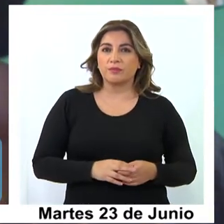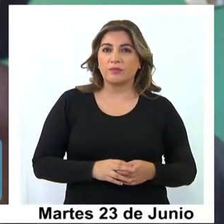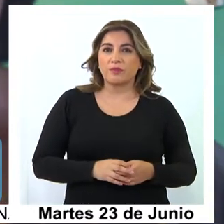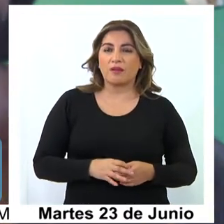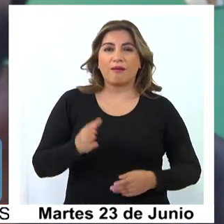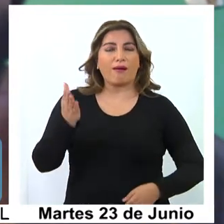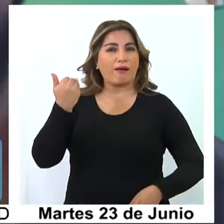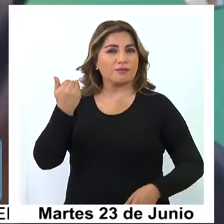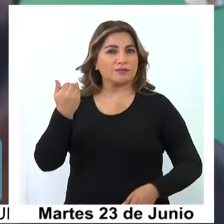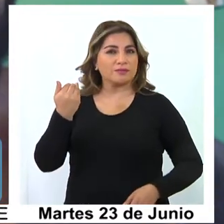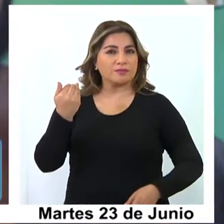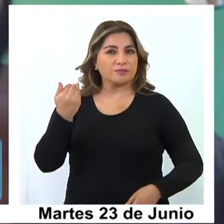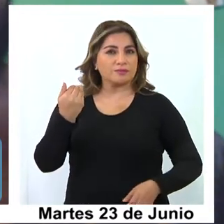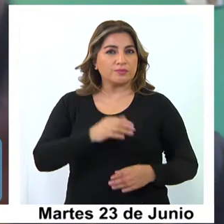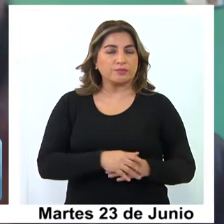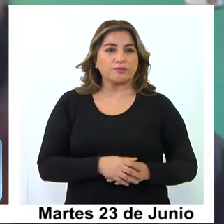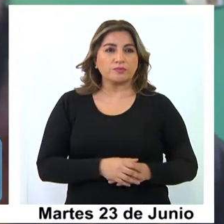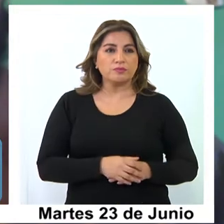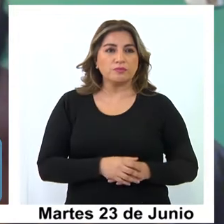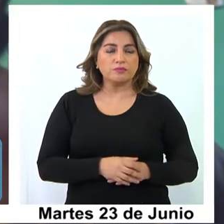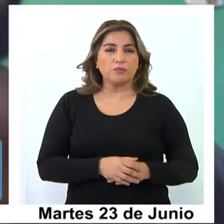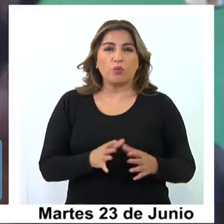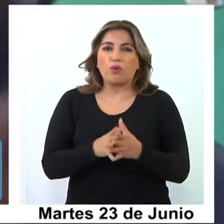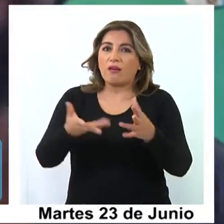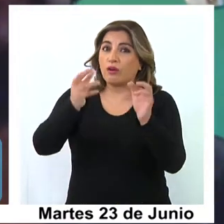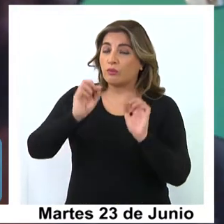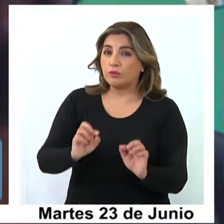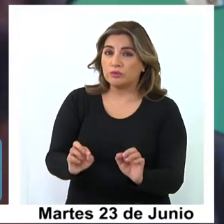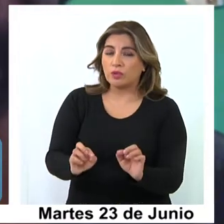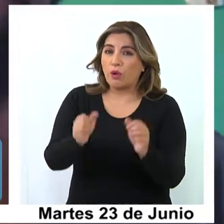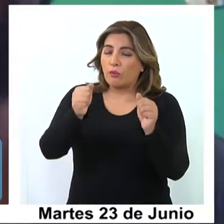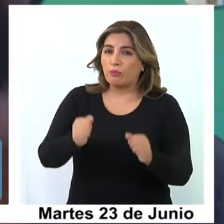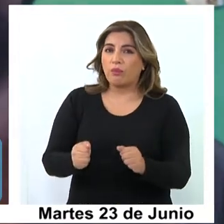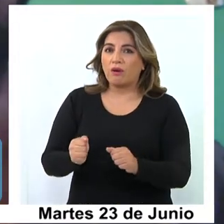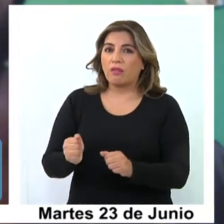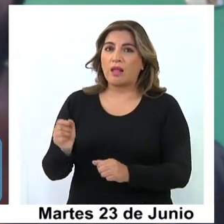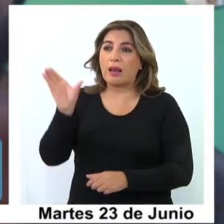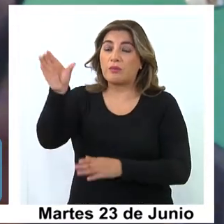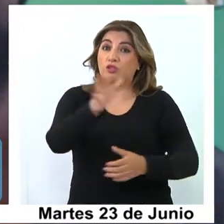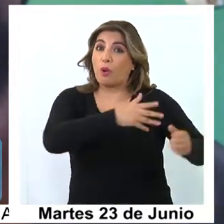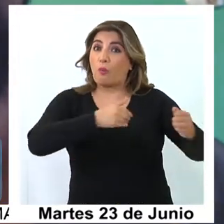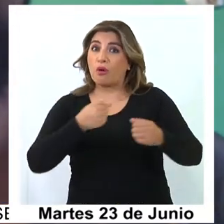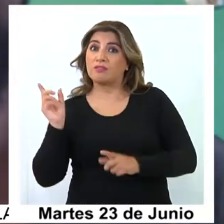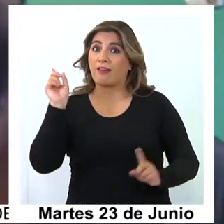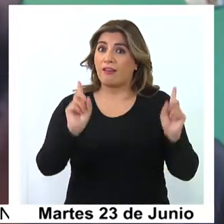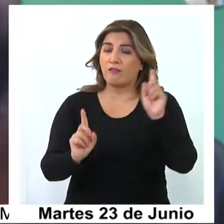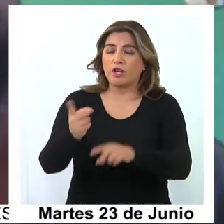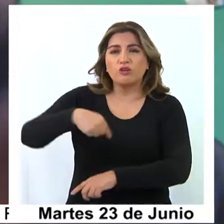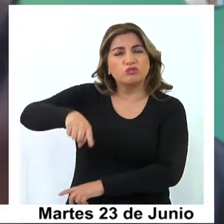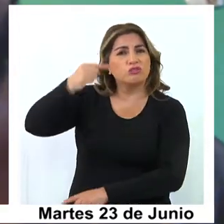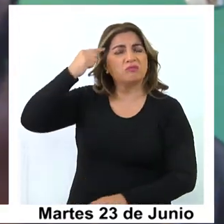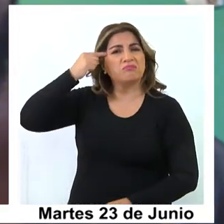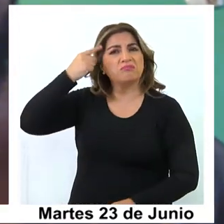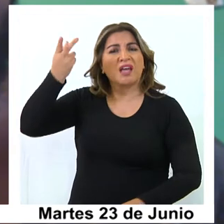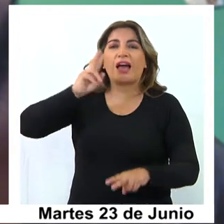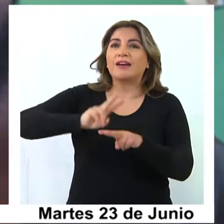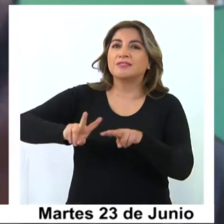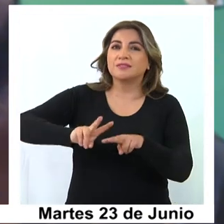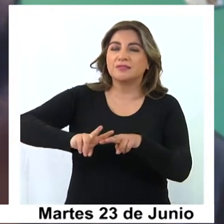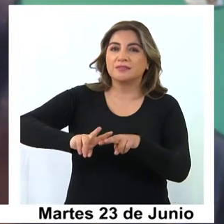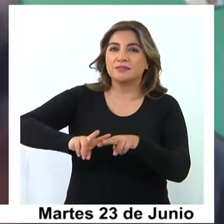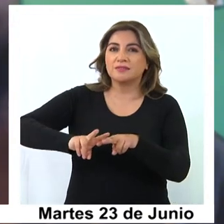no posibilidad de que pudiesen venir los poetas, se nos ocurrió crear este